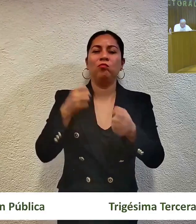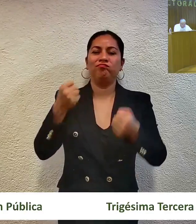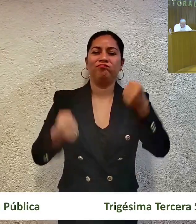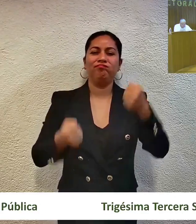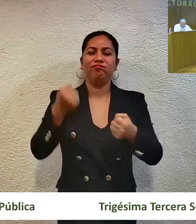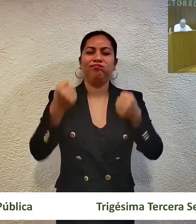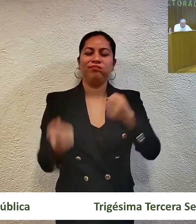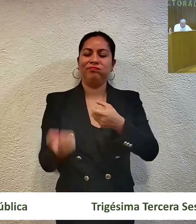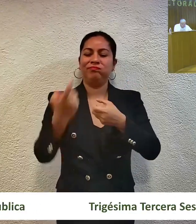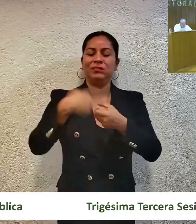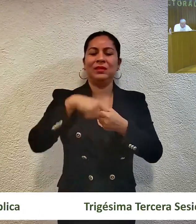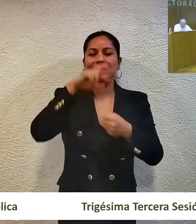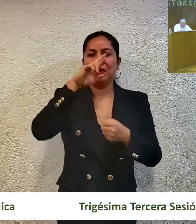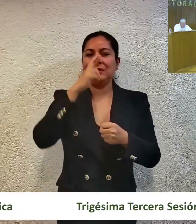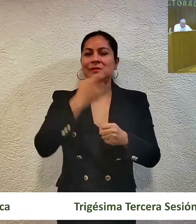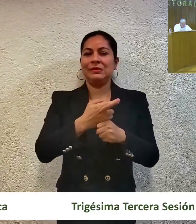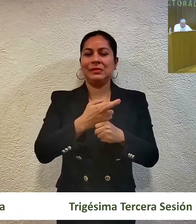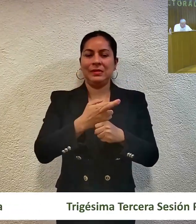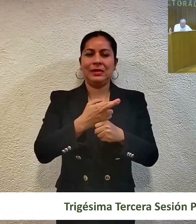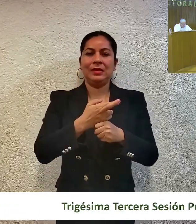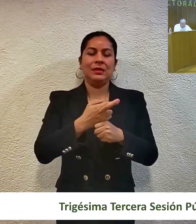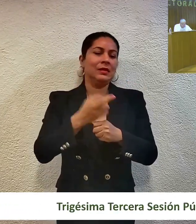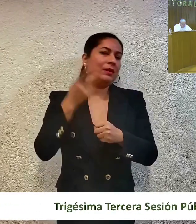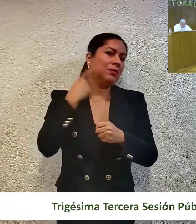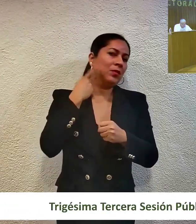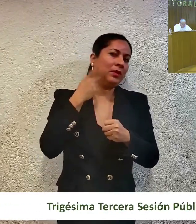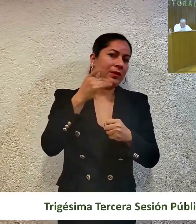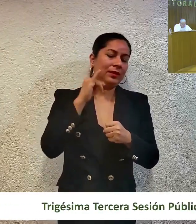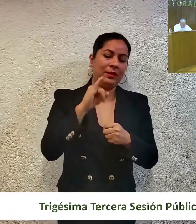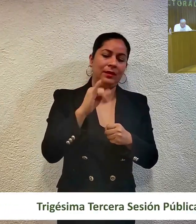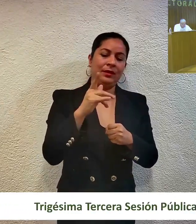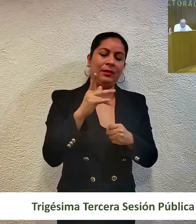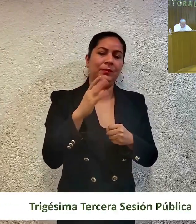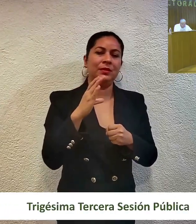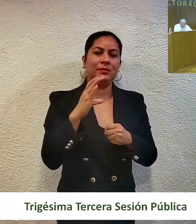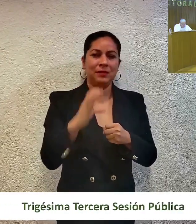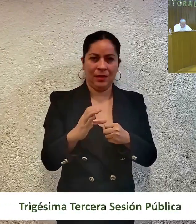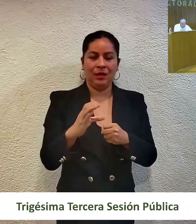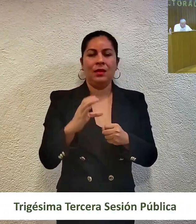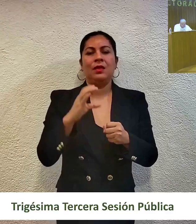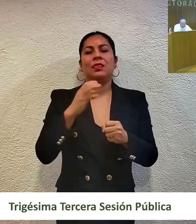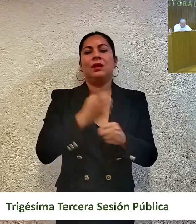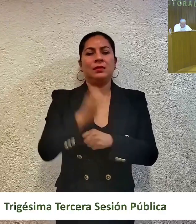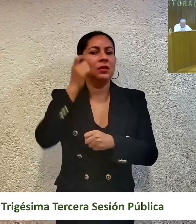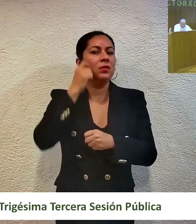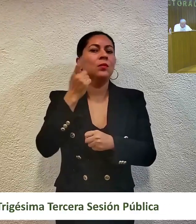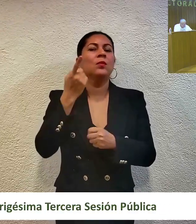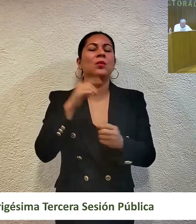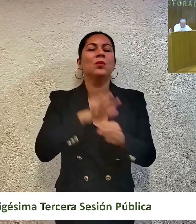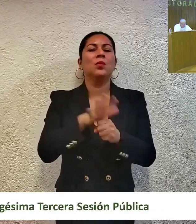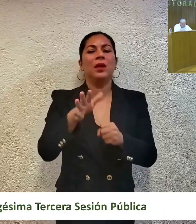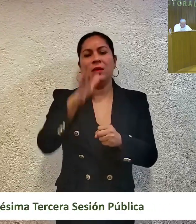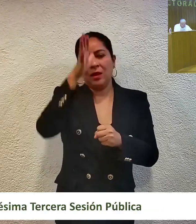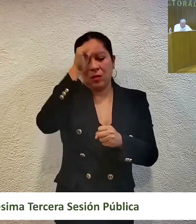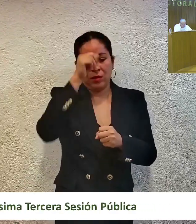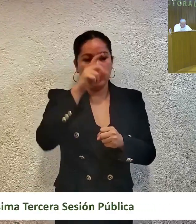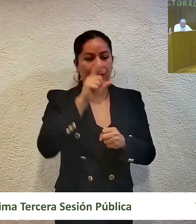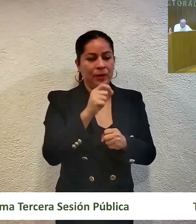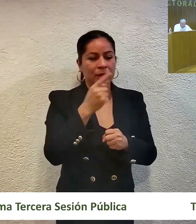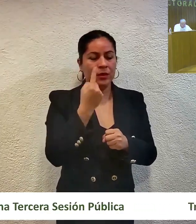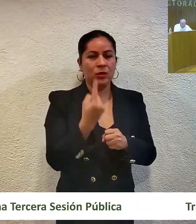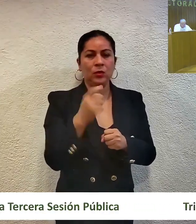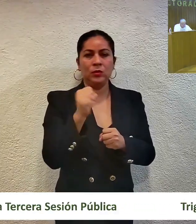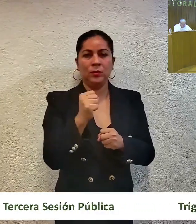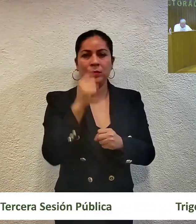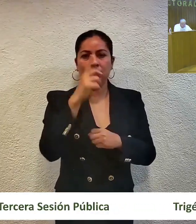adscrito a la Secretaría Ejecutiva del Instituto Electoral y de Participación Ciudadana del Estado de Guerrero, para lo cual se suscribió el convenio con fecha 21 de septiembre